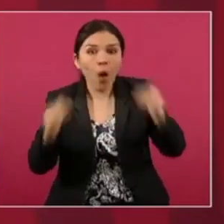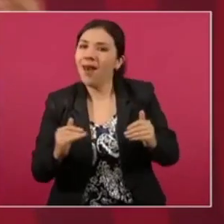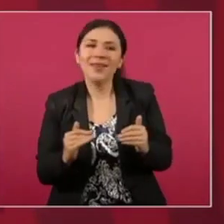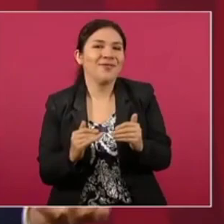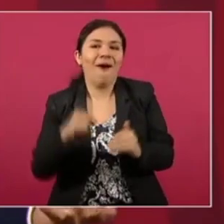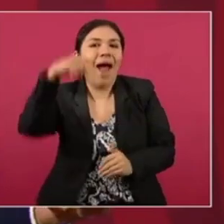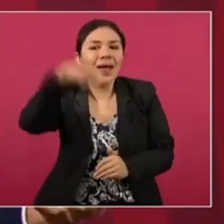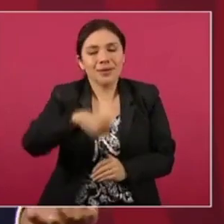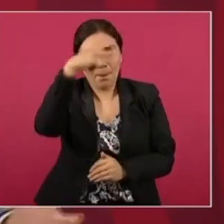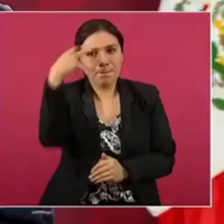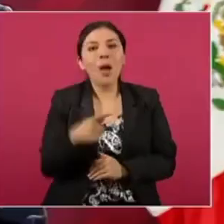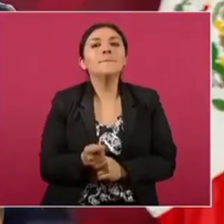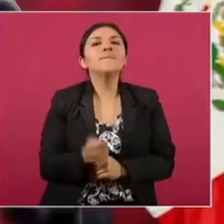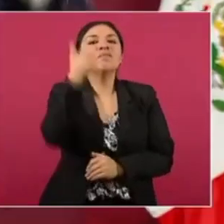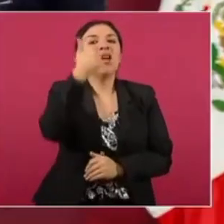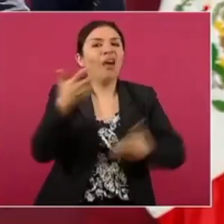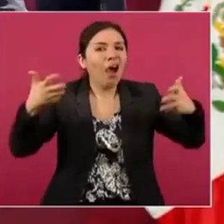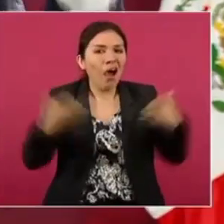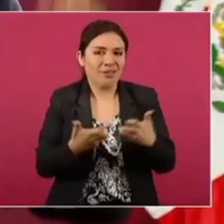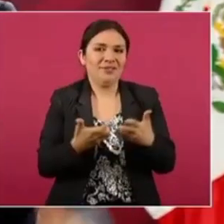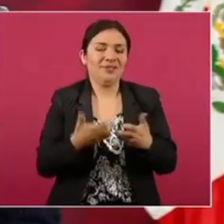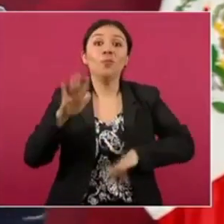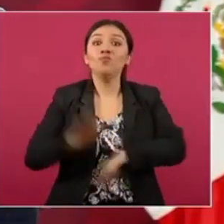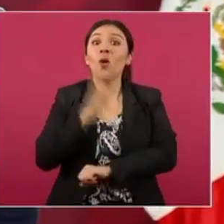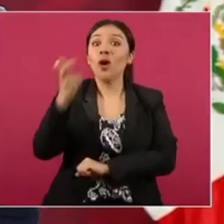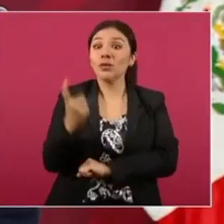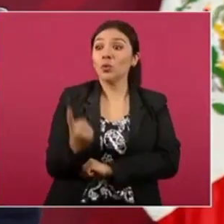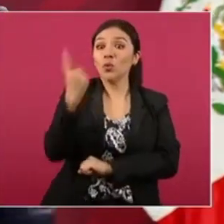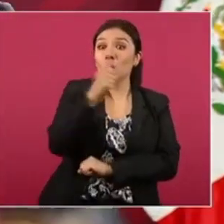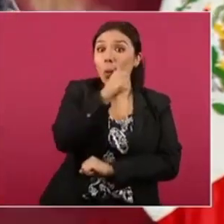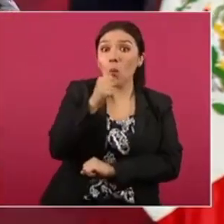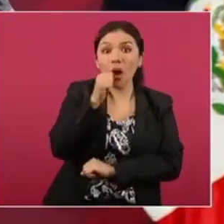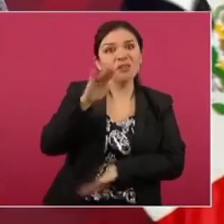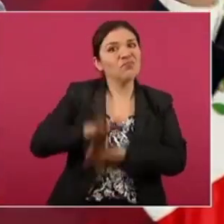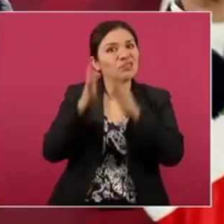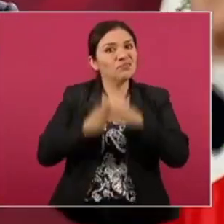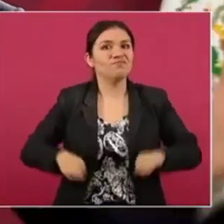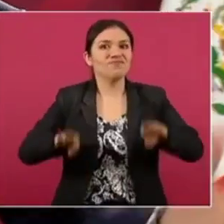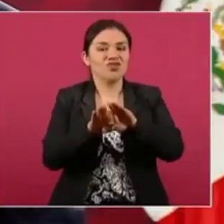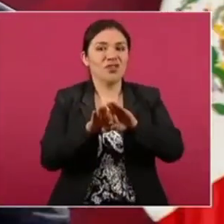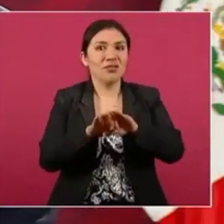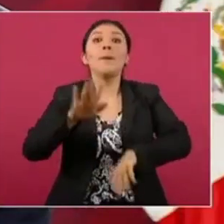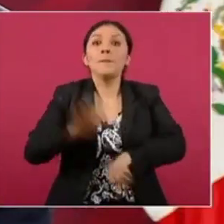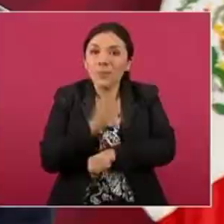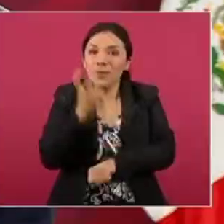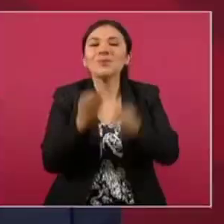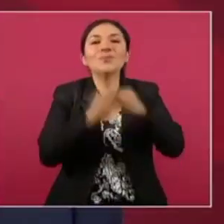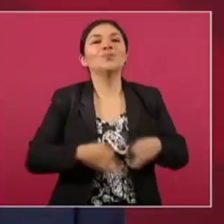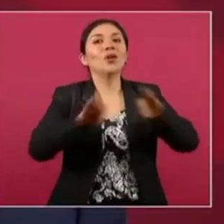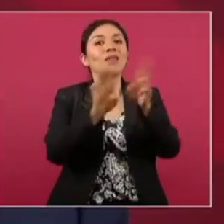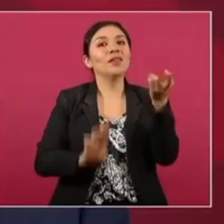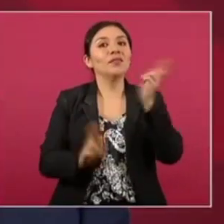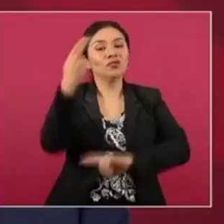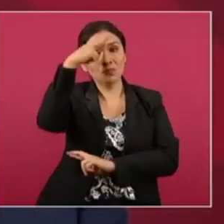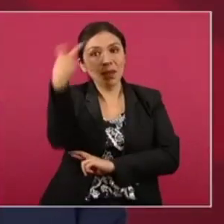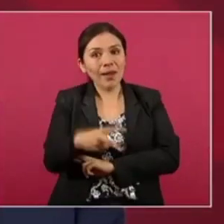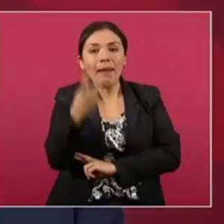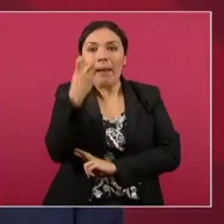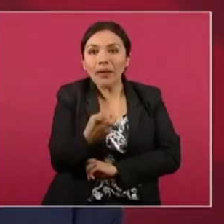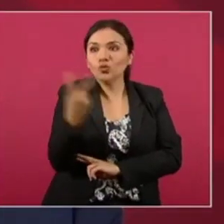fuimos peoneros, por eso es grande Juárez y por eso es importante la Revolución Mexicana.